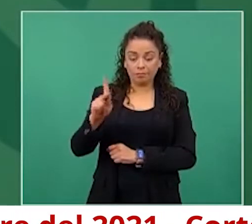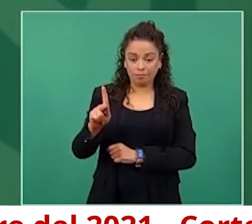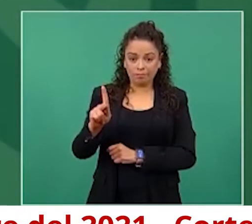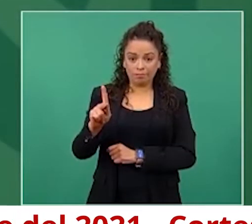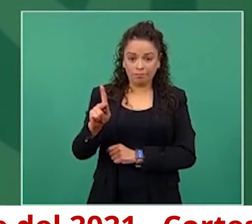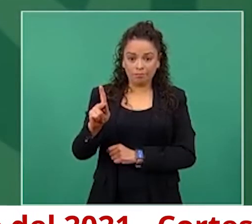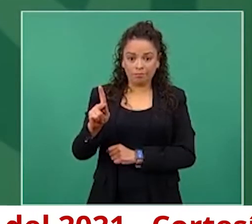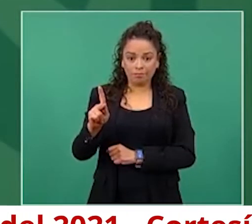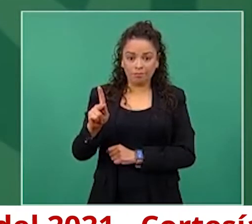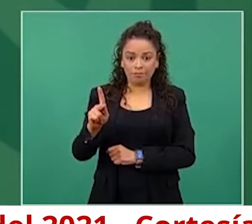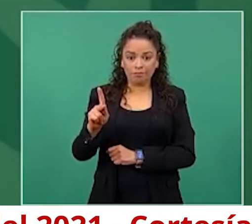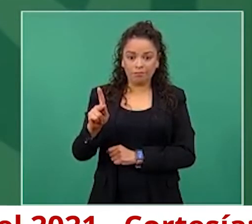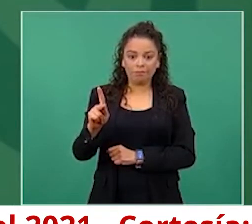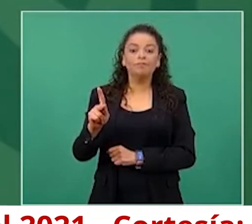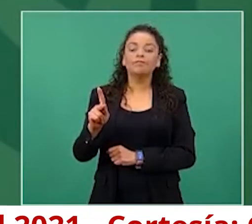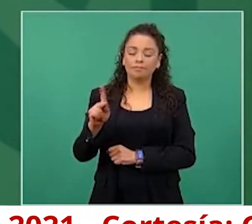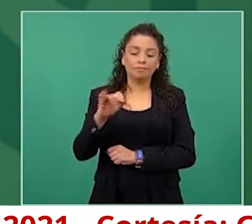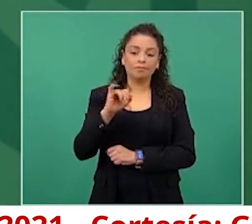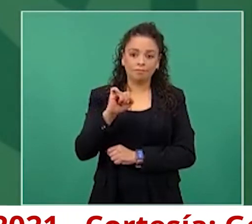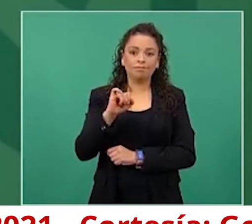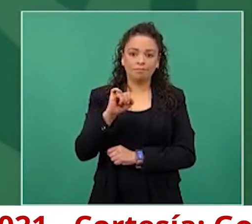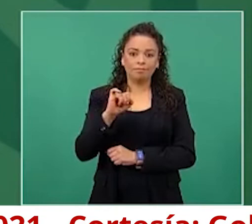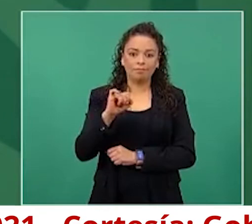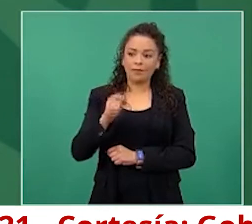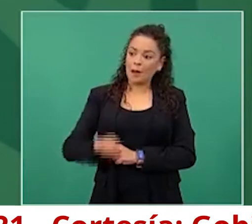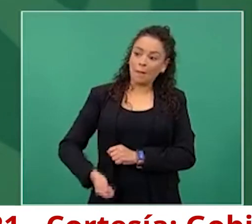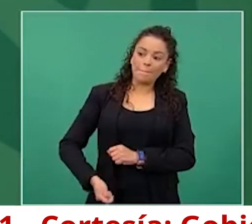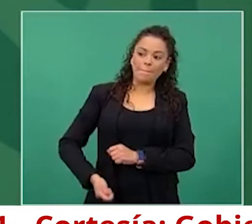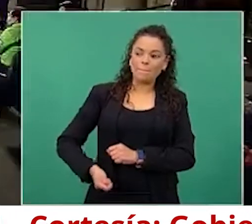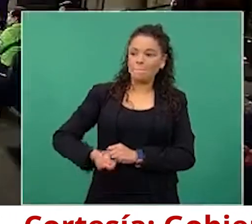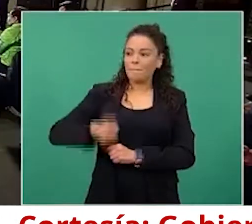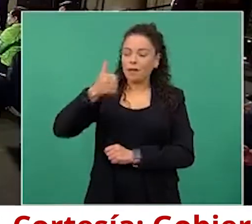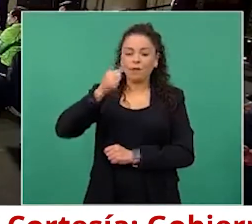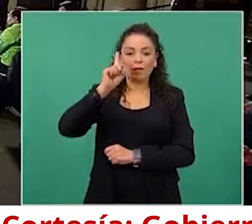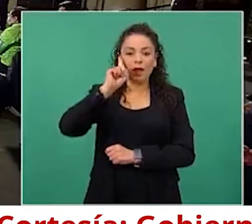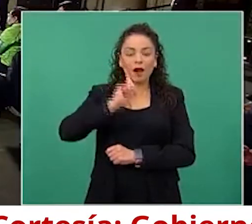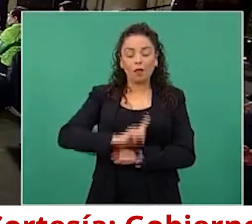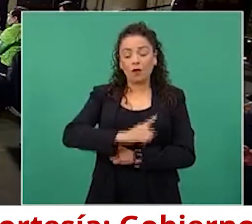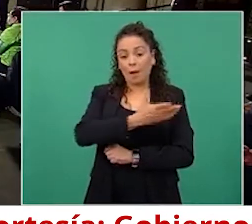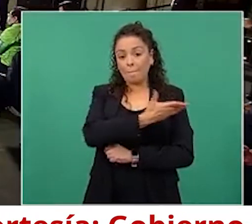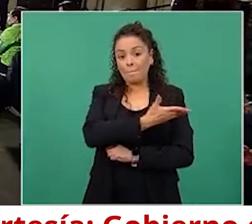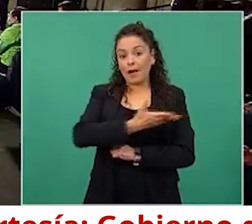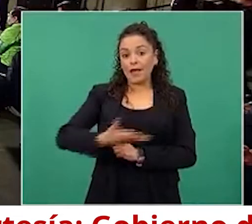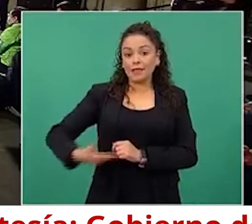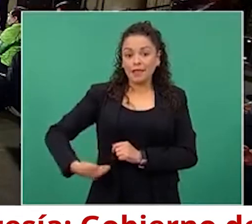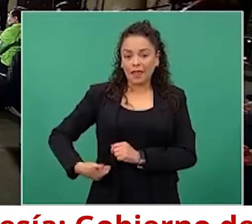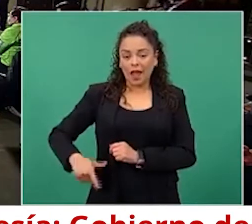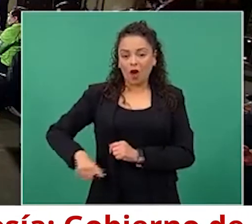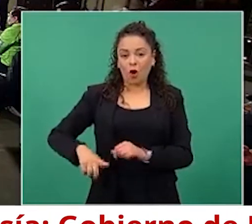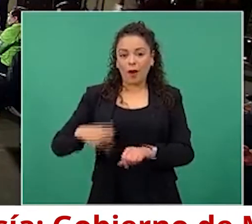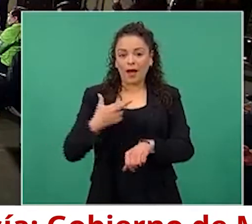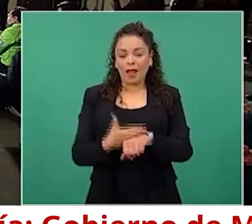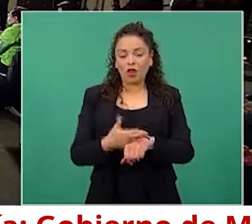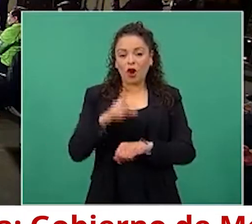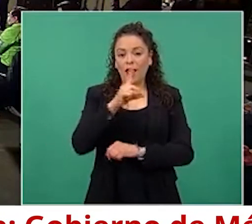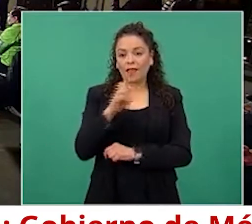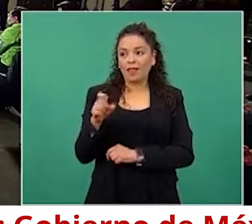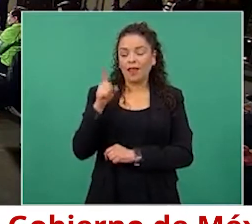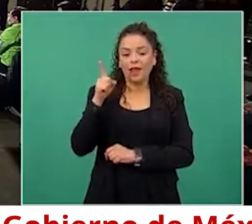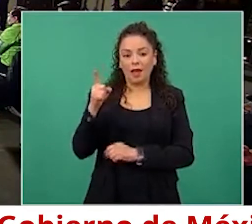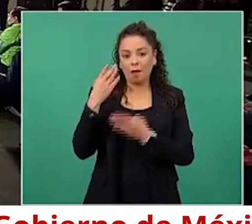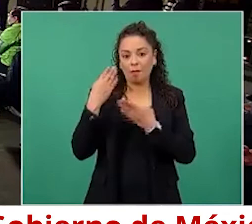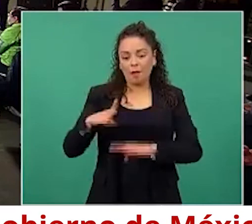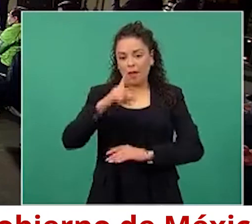va a ser la primera mujer presidenta, gobernadora del Banco de México.